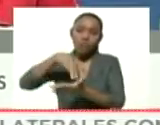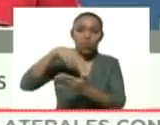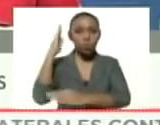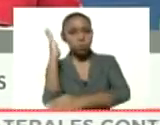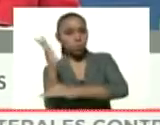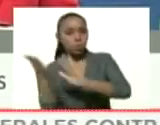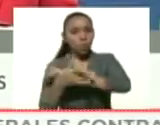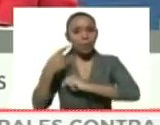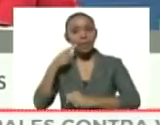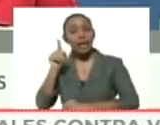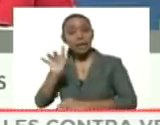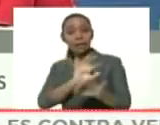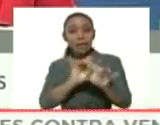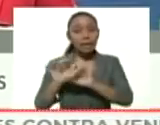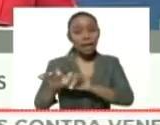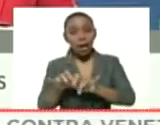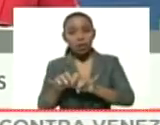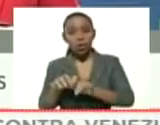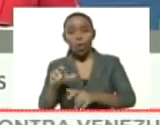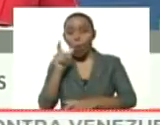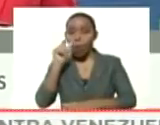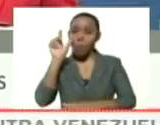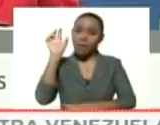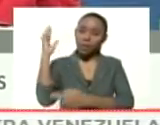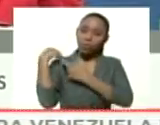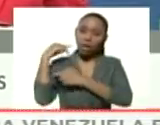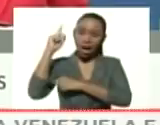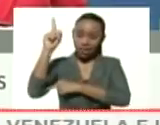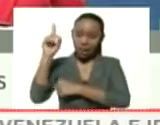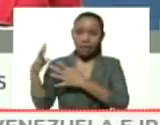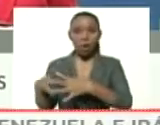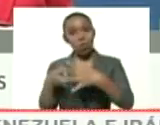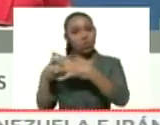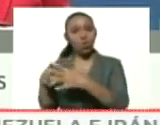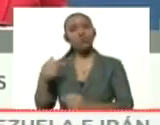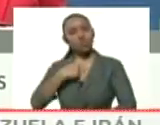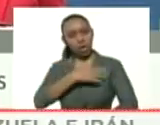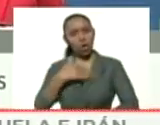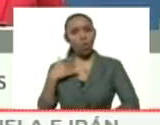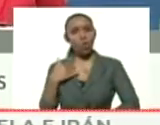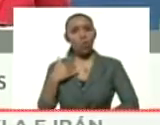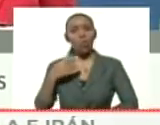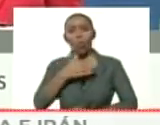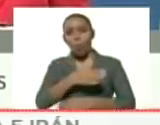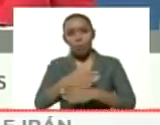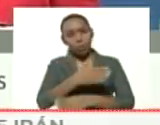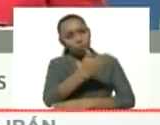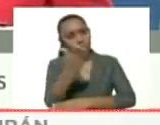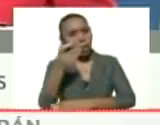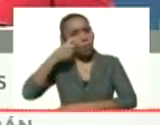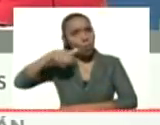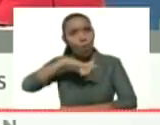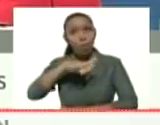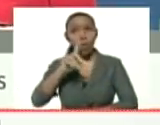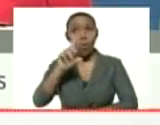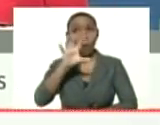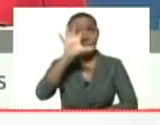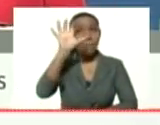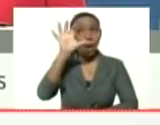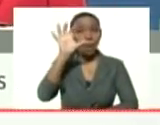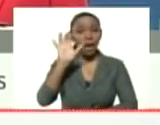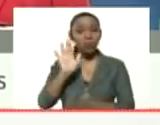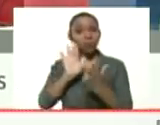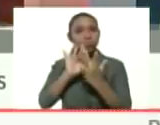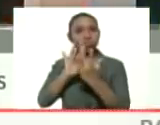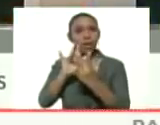ilícitas al secretario de Estado, Michael Pompeo. Por último, yo quería compartir con toda la población un mapa interactivo